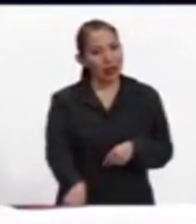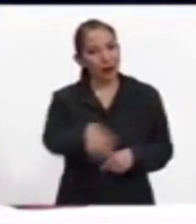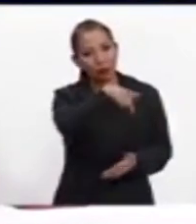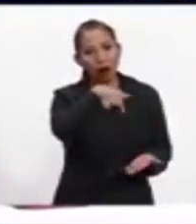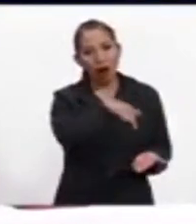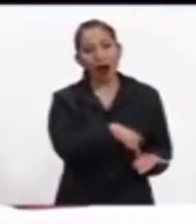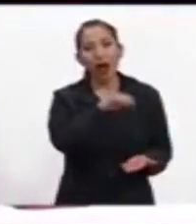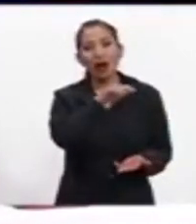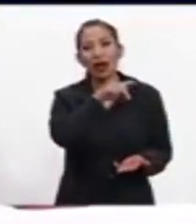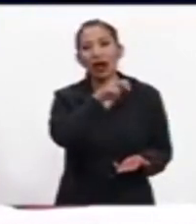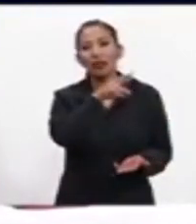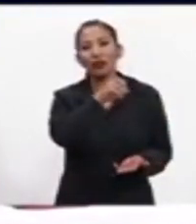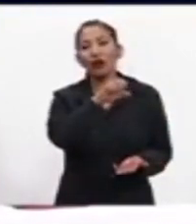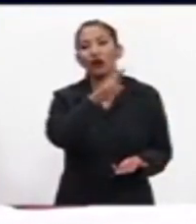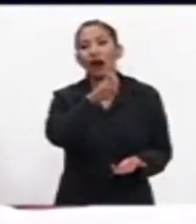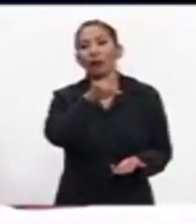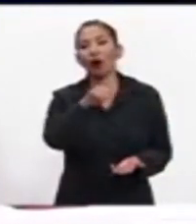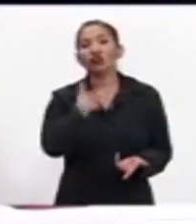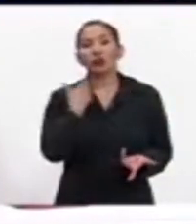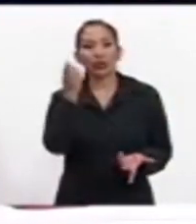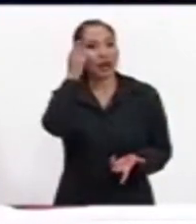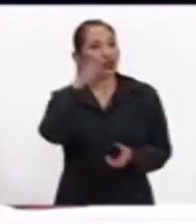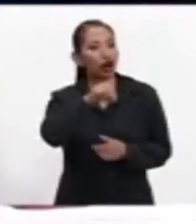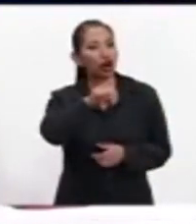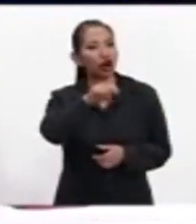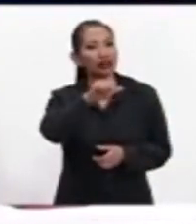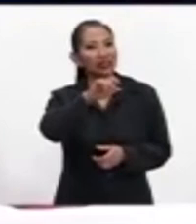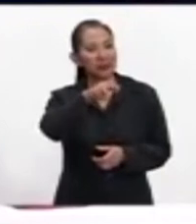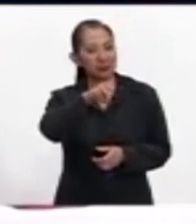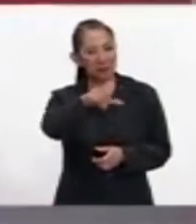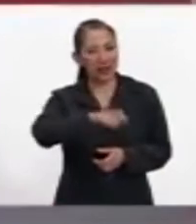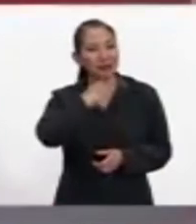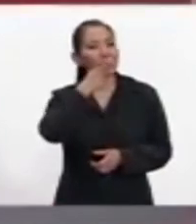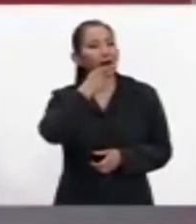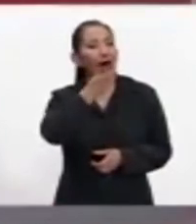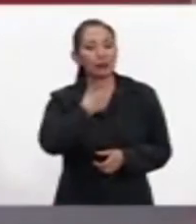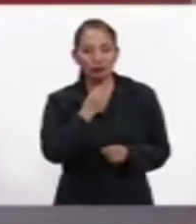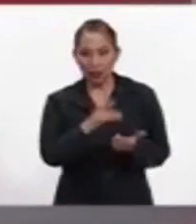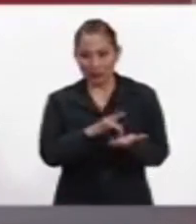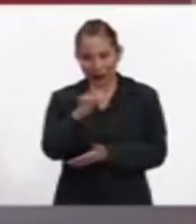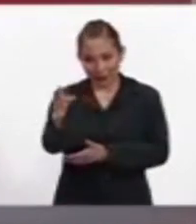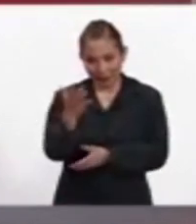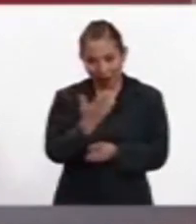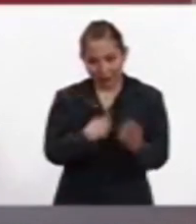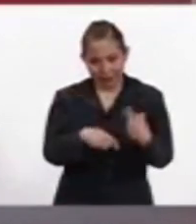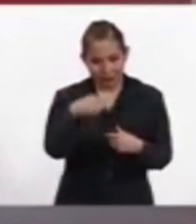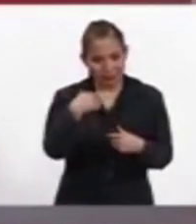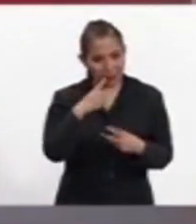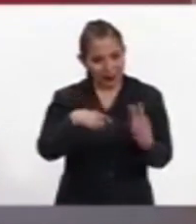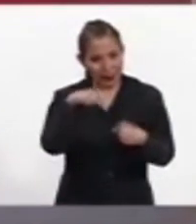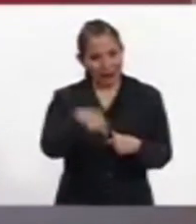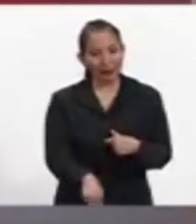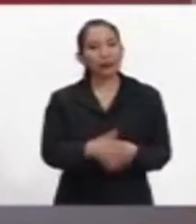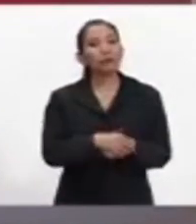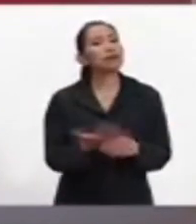estudio Alejandro Ramos, director de Notimex, con quien vamos a hablar. Hola Alejandro, muchas gracias antes que nada por estar aquí con nosotros